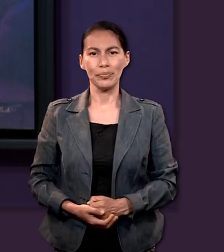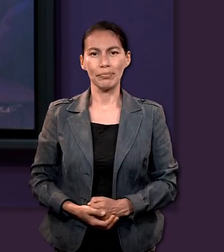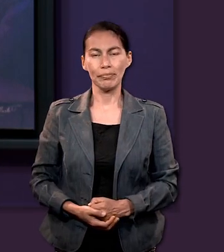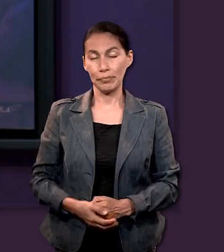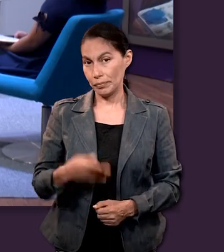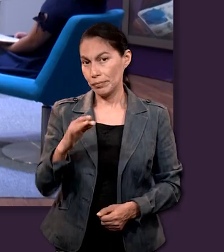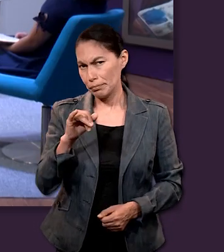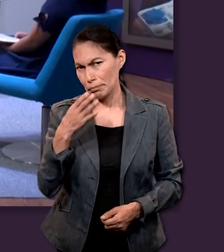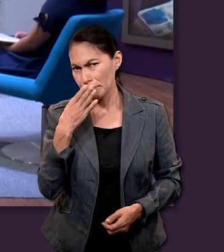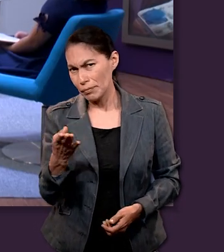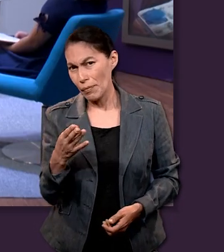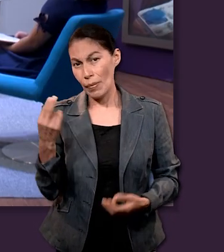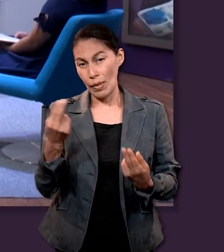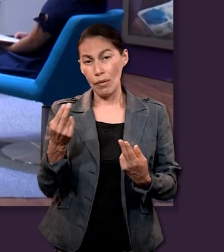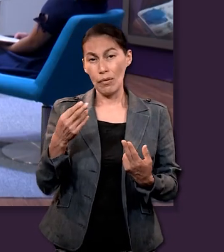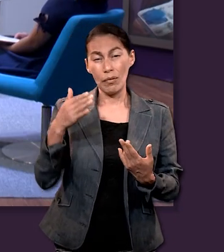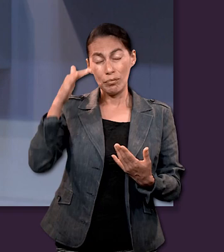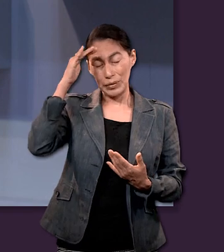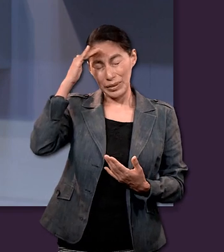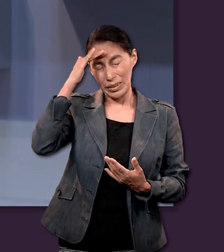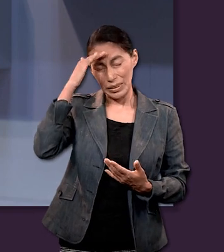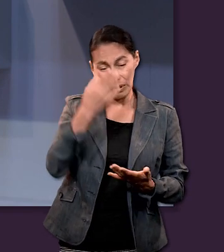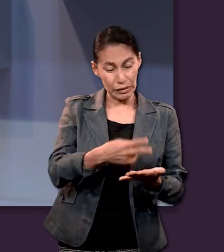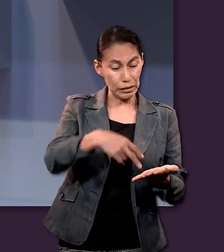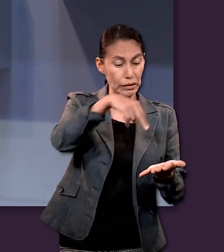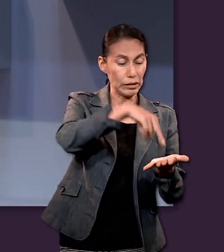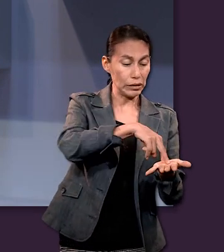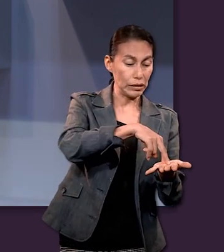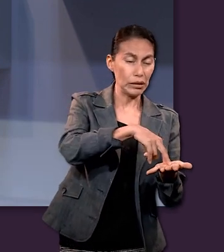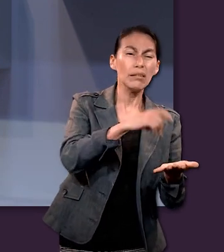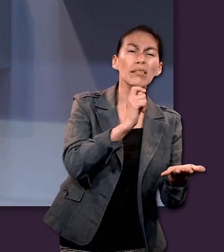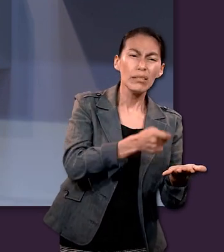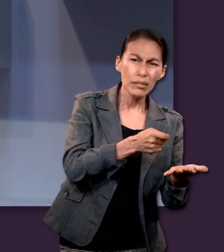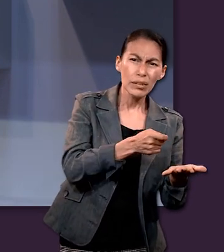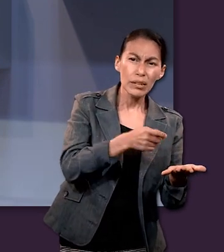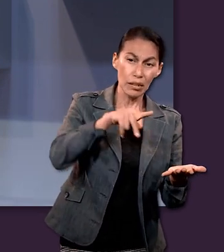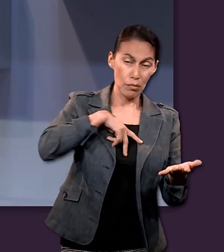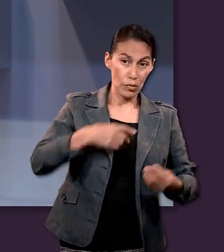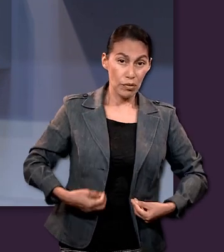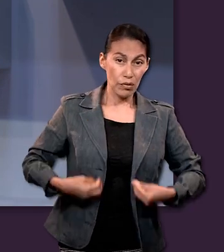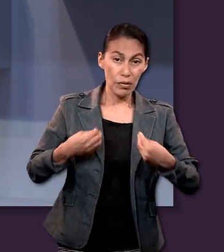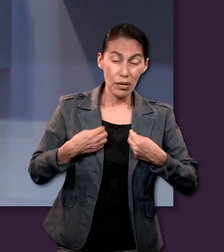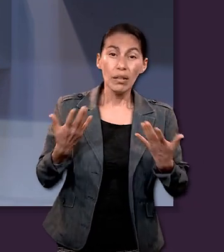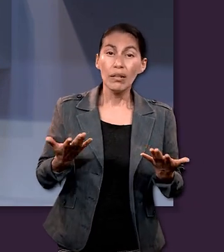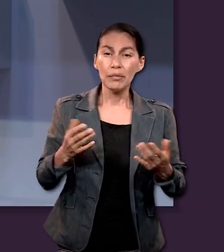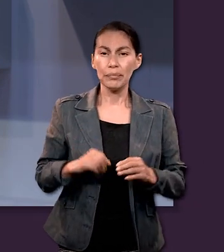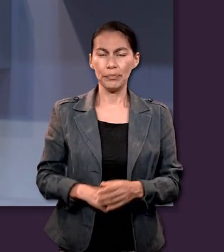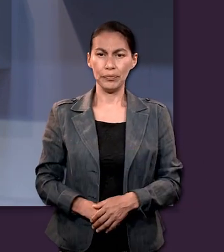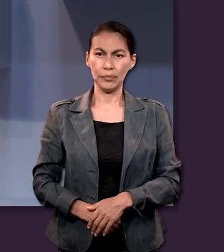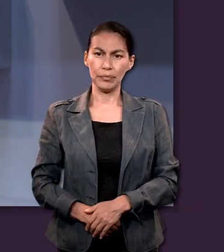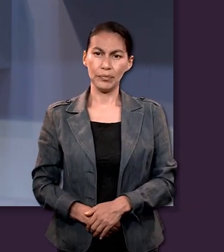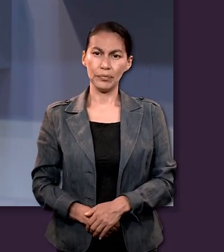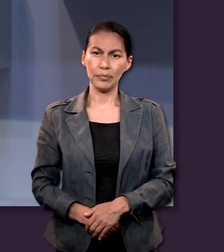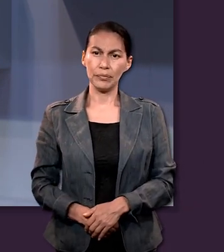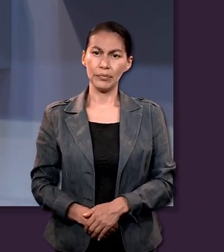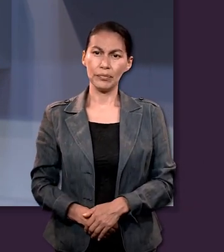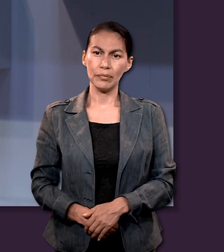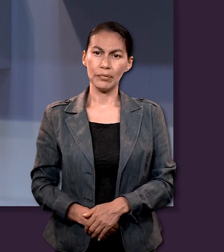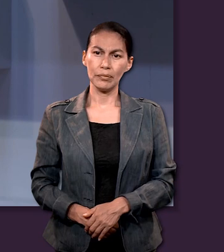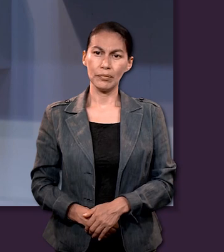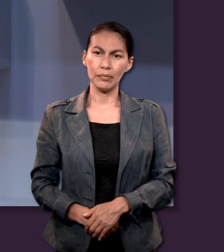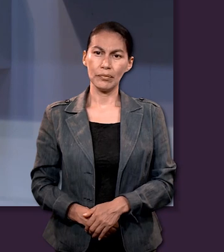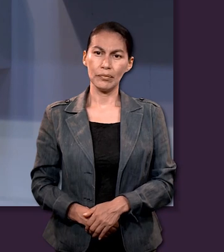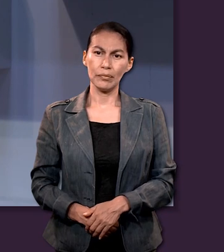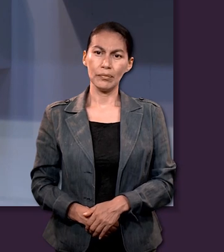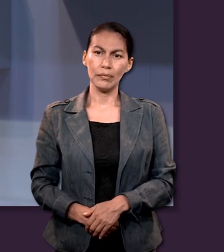bueno creo que debemos reflexionar un poquito más en qué realmente significa la resurrección y cuál es el impacto que tiene en